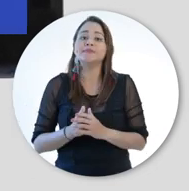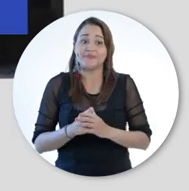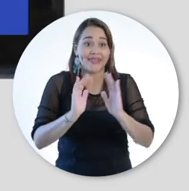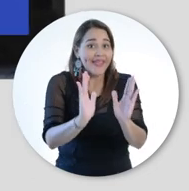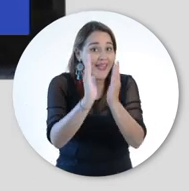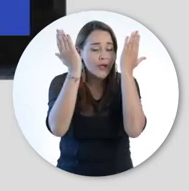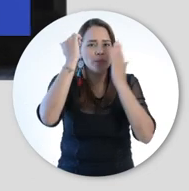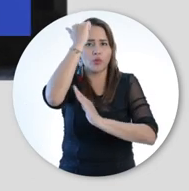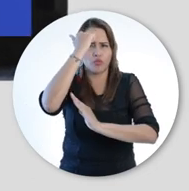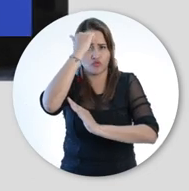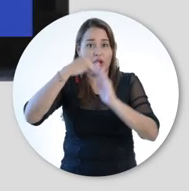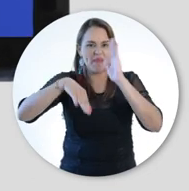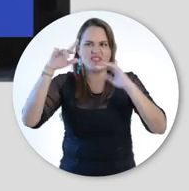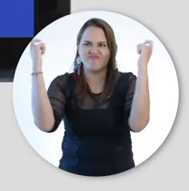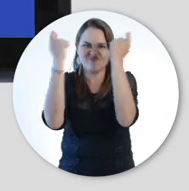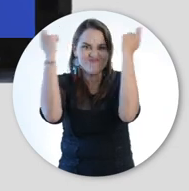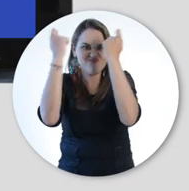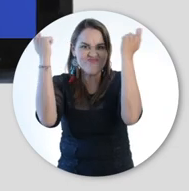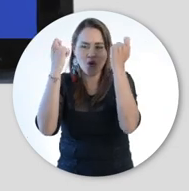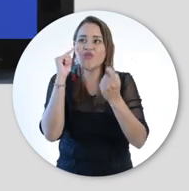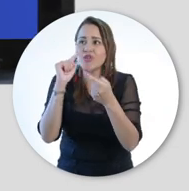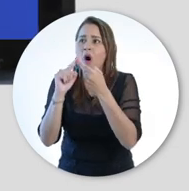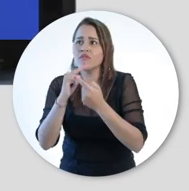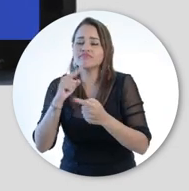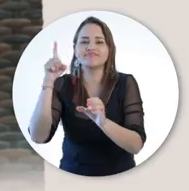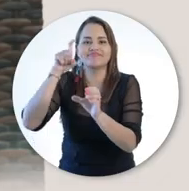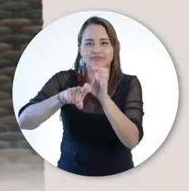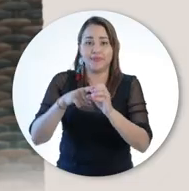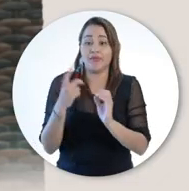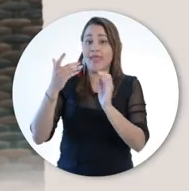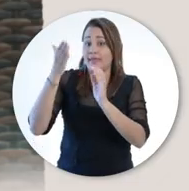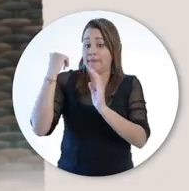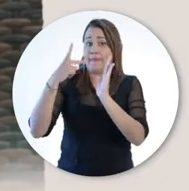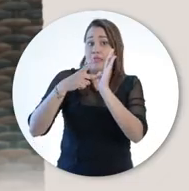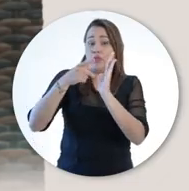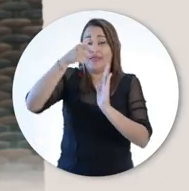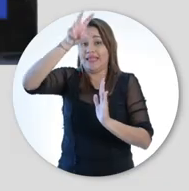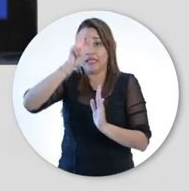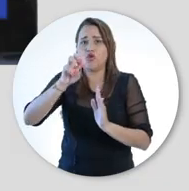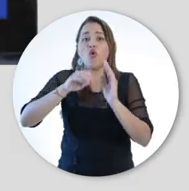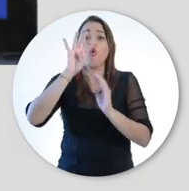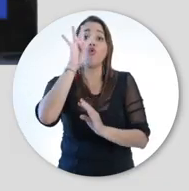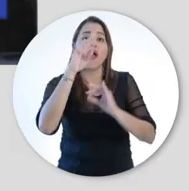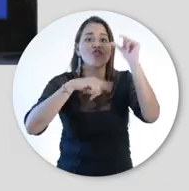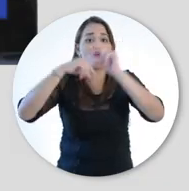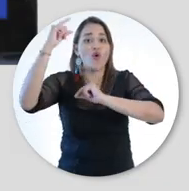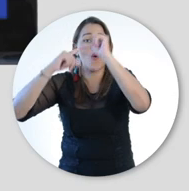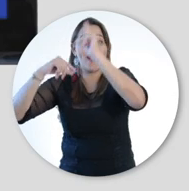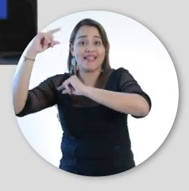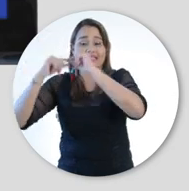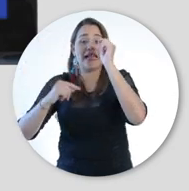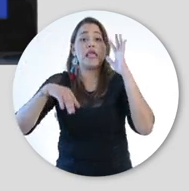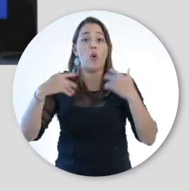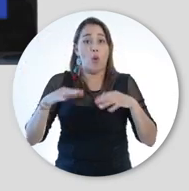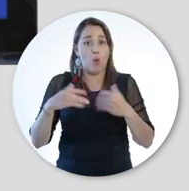invitamos a participar a los docentes en las distintas convocatorias que ofrece la universidad En el 2018, obtuvimos cuatro estrellas en la categoría